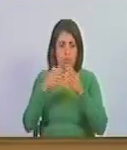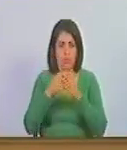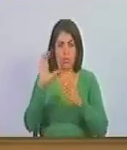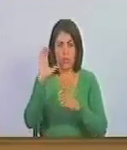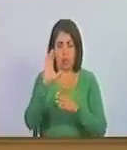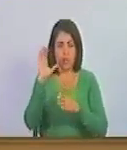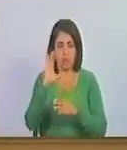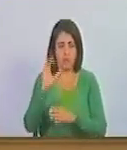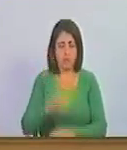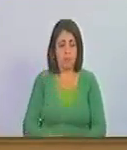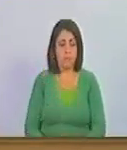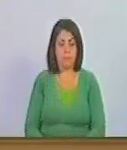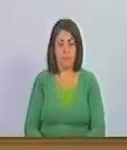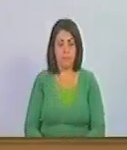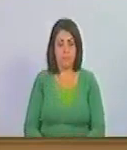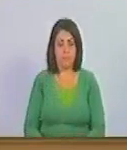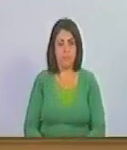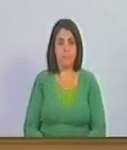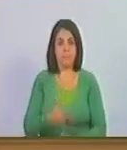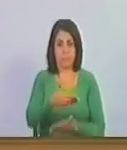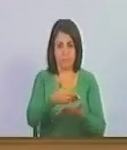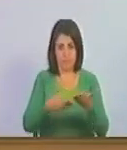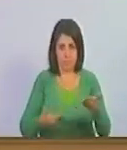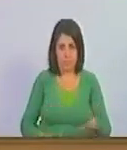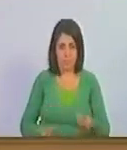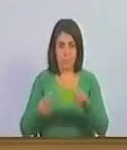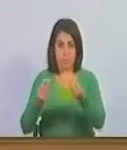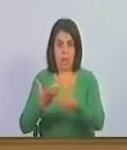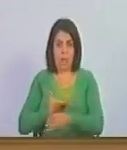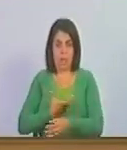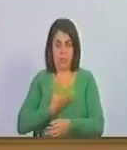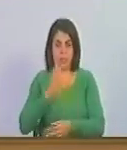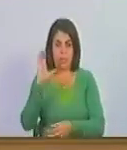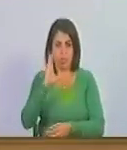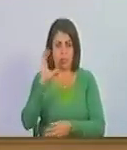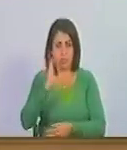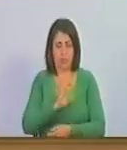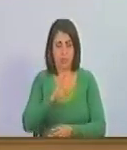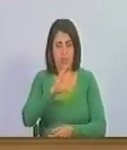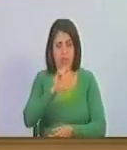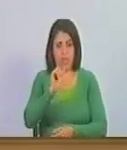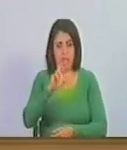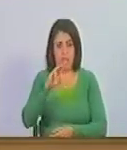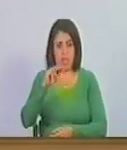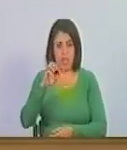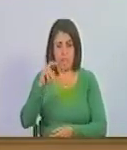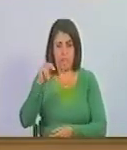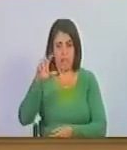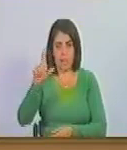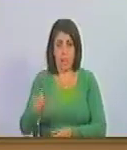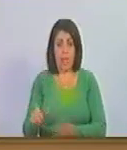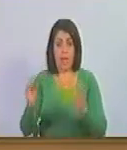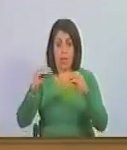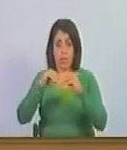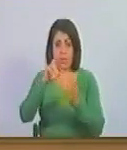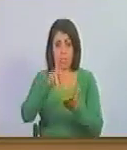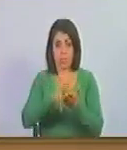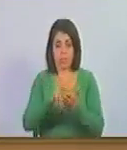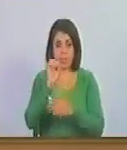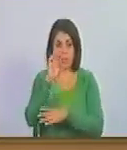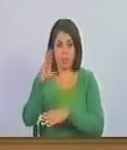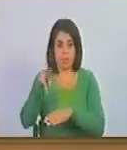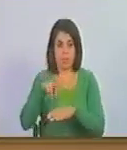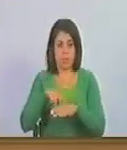Caracas que consignen ante la alcaldesa de Caracas almiranta Carmen Teresa Meléndez Rivas este acuerdo aprobado en nuestra